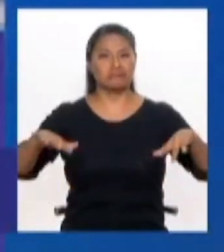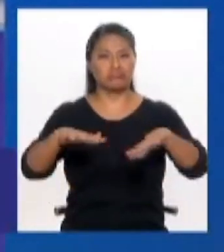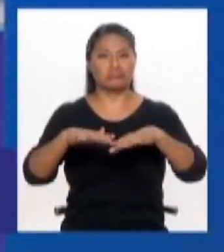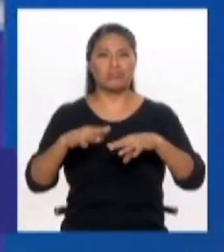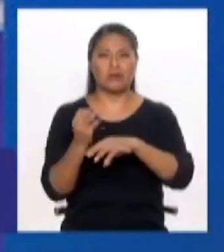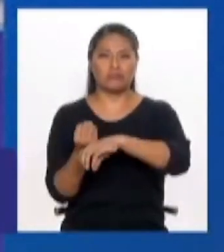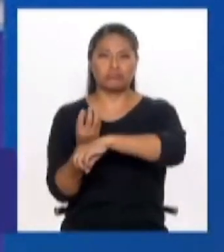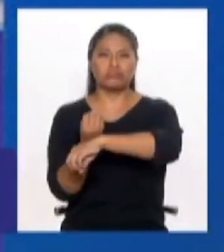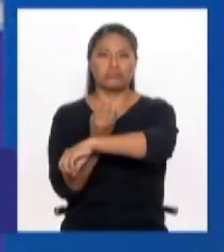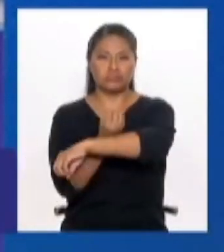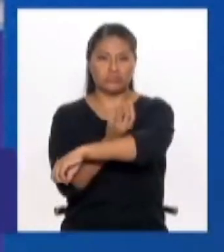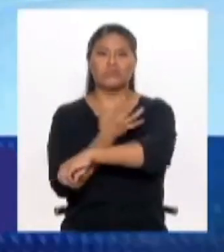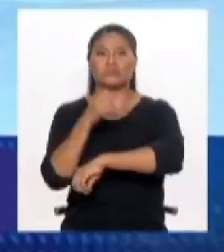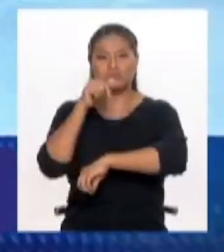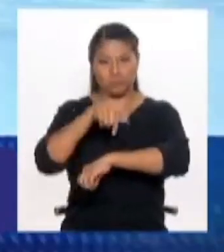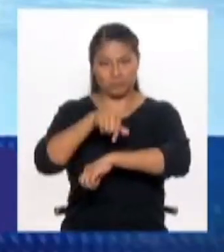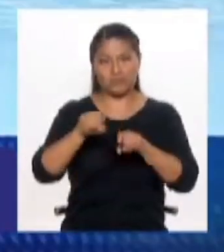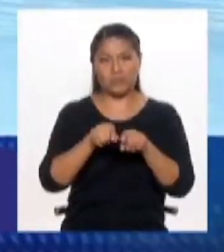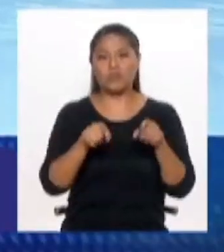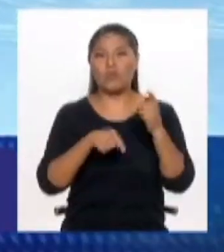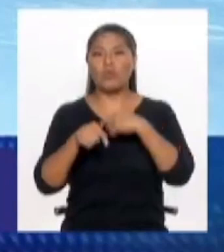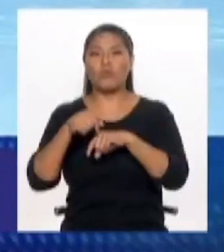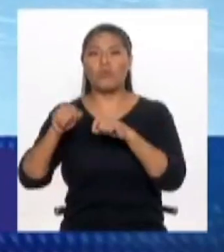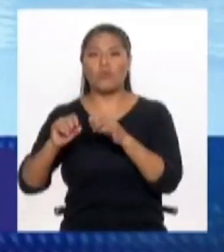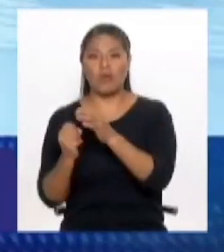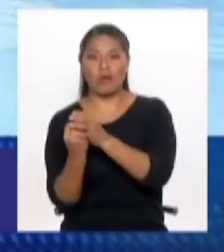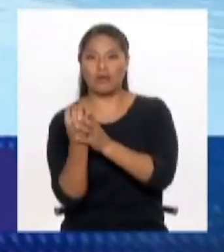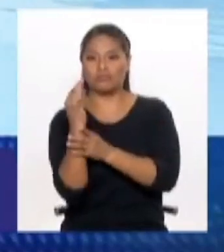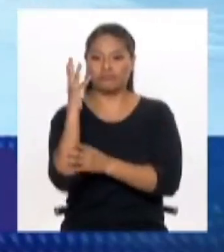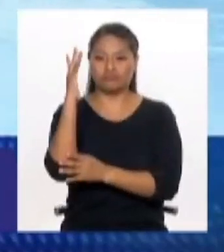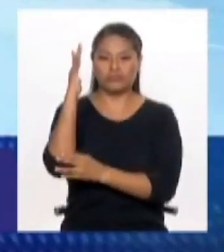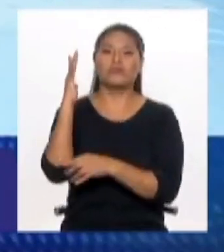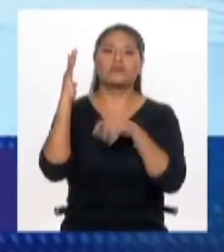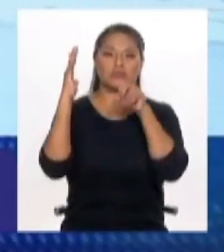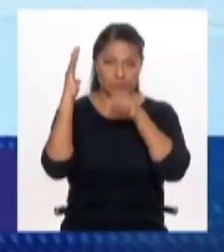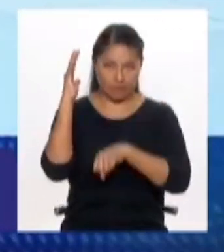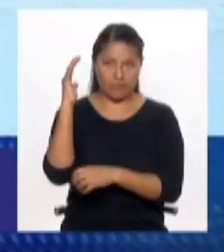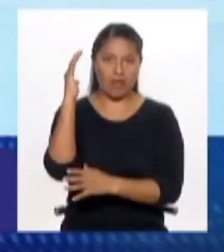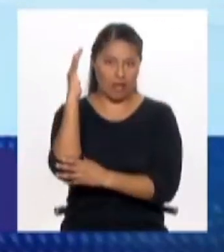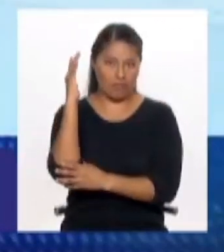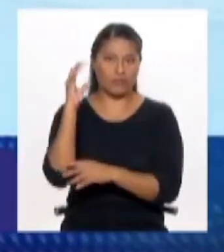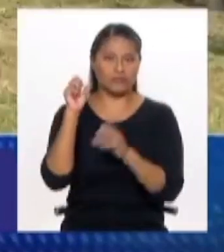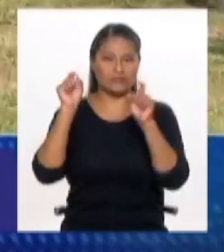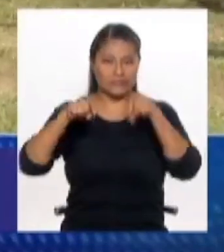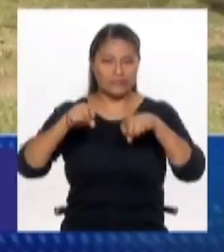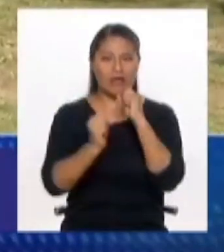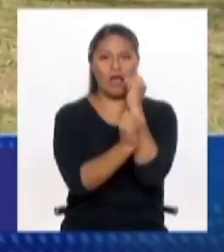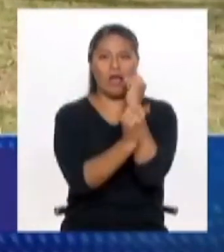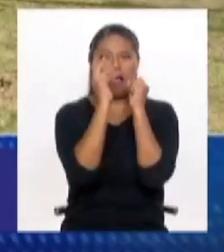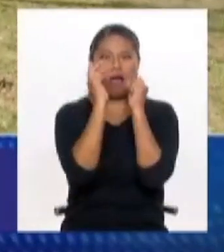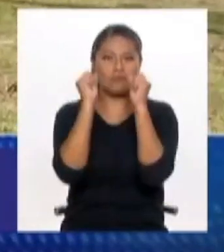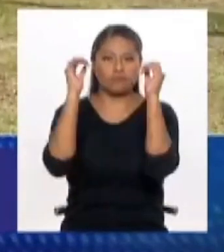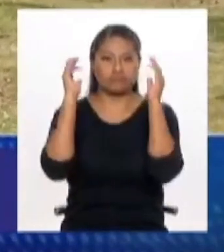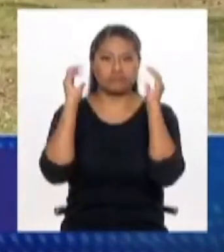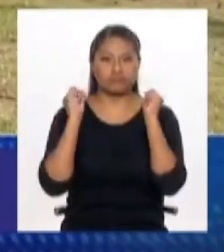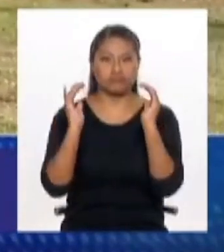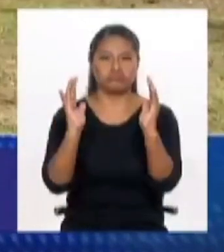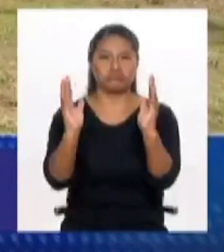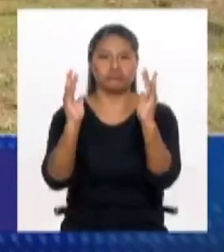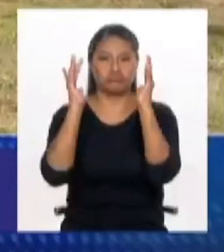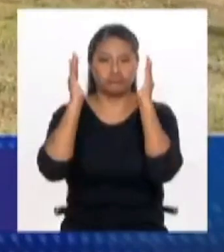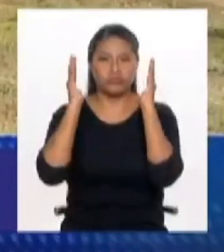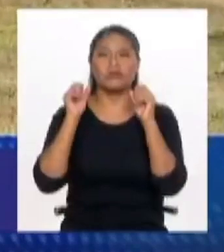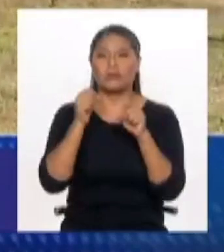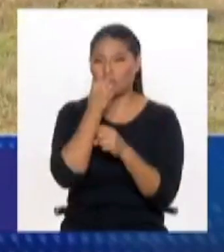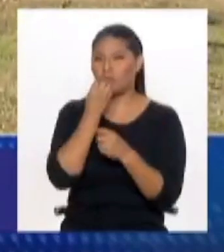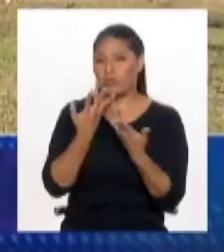grasa, es verdad que también hay que pensar que lo que necesitamos es arborización principalmente, no solamente parques, ¿no? Entonces, sí, ahí